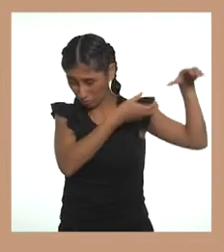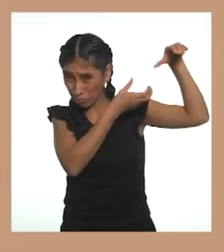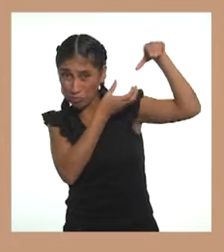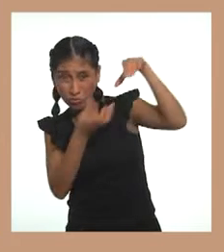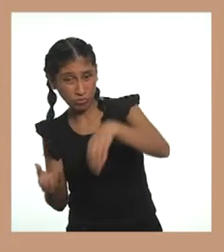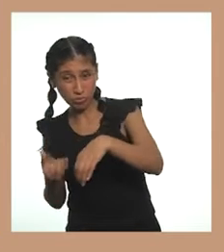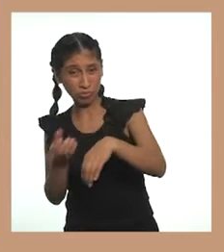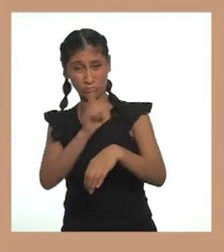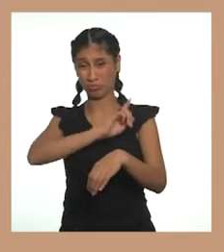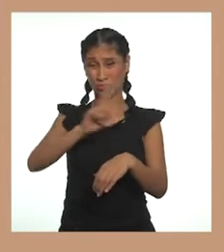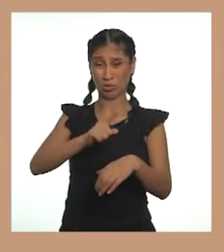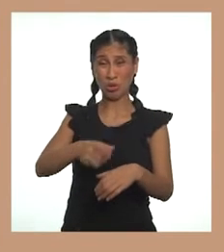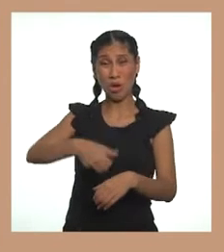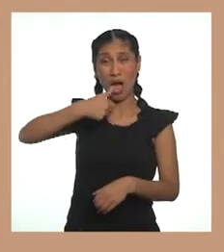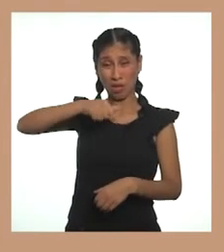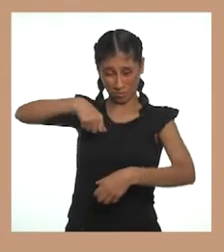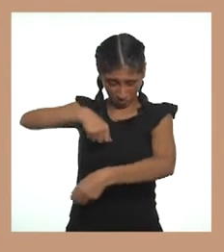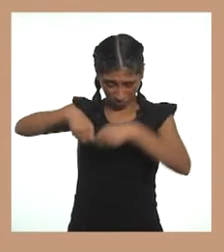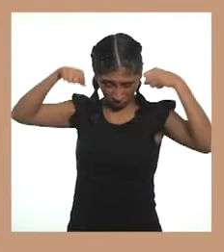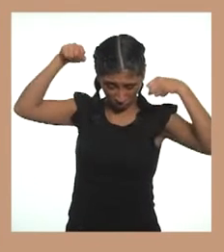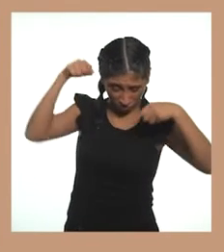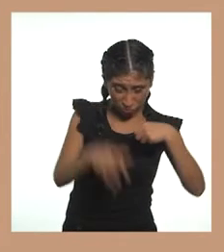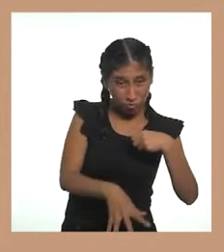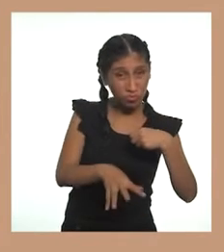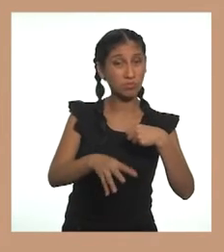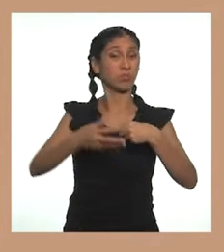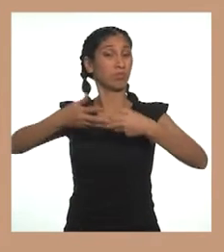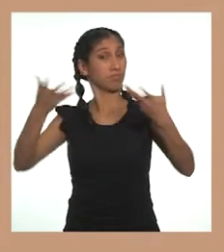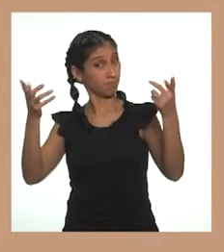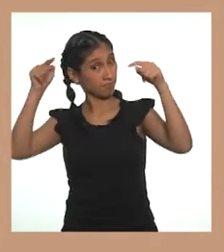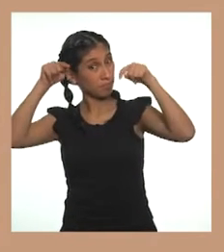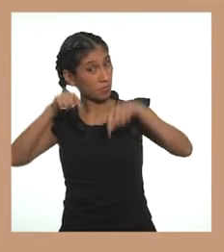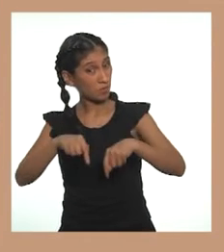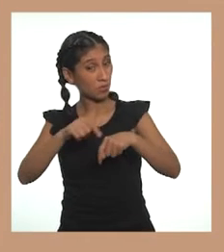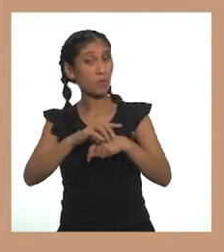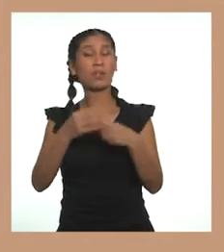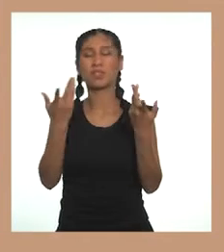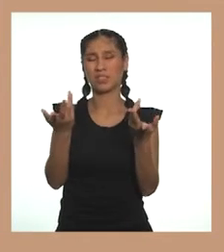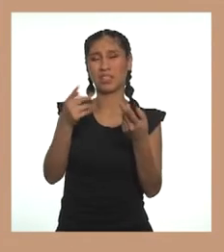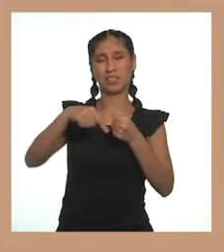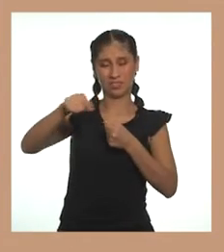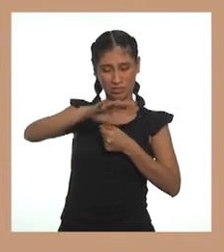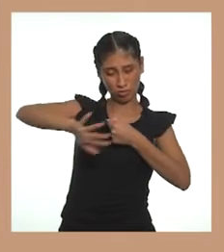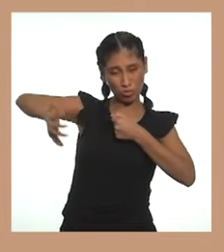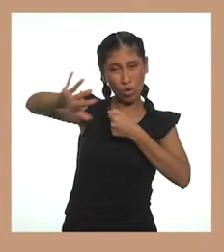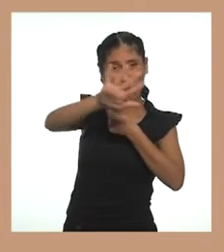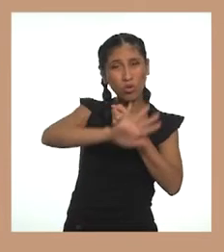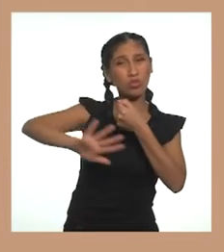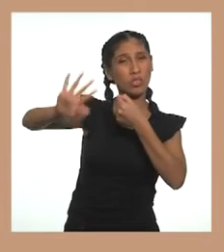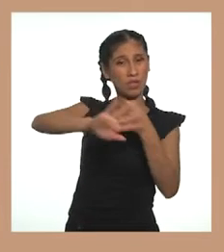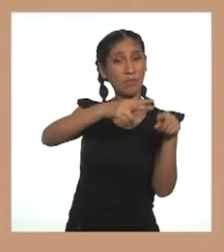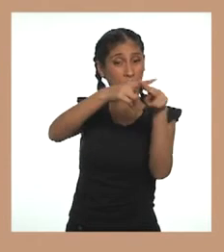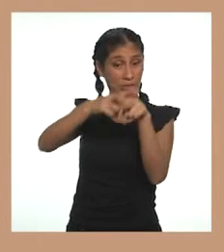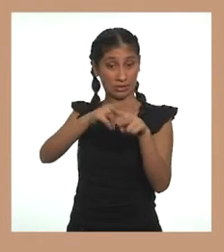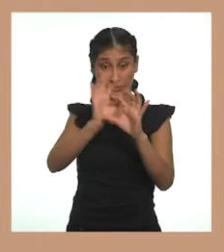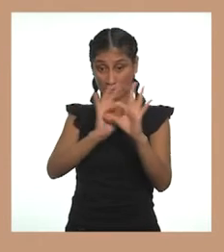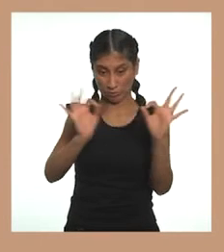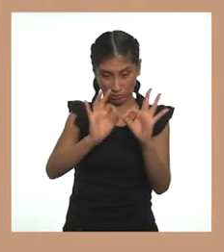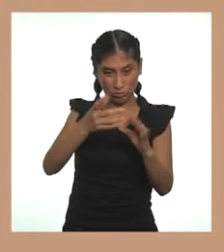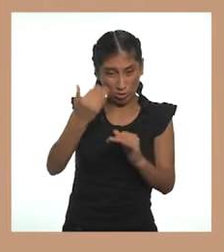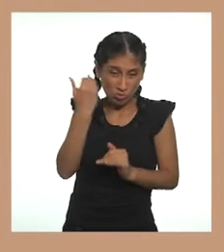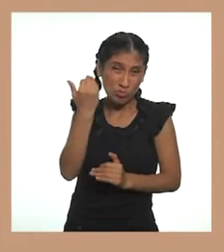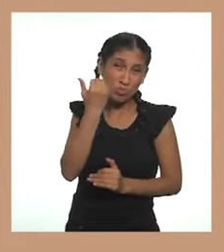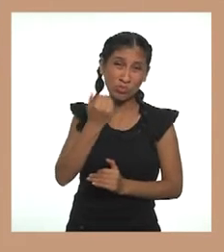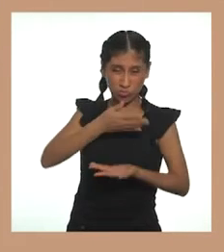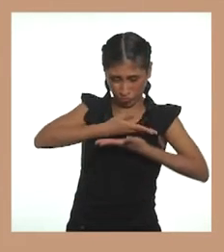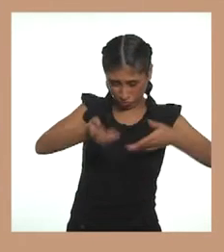elementos inadecuados por el lavadero, el inodoro o directamente por el desagüe. Así, evitaremos fallas en las redes de alcantarillado o su